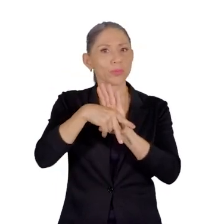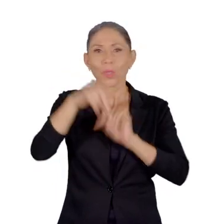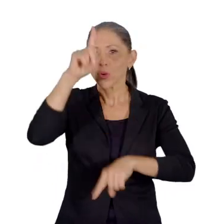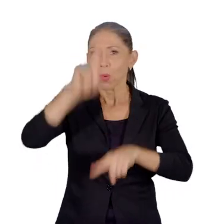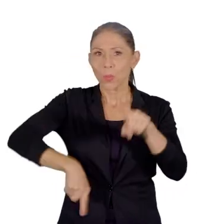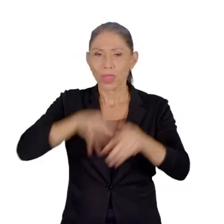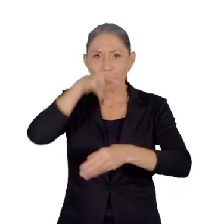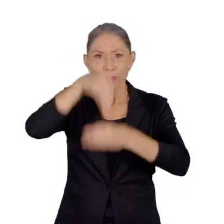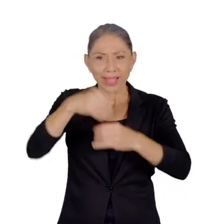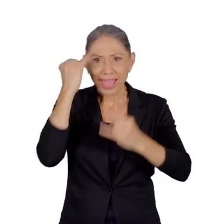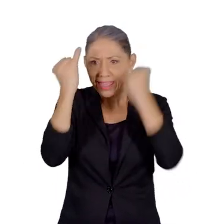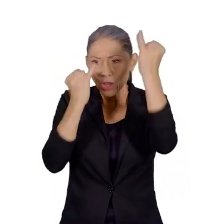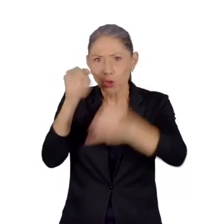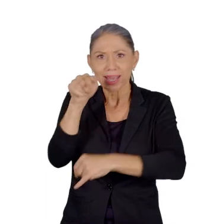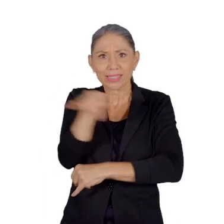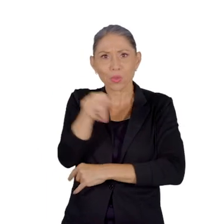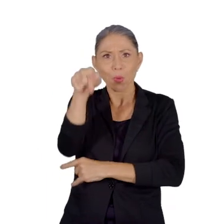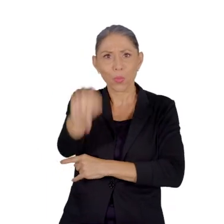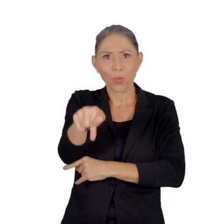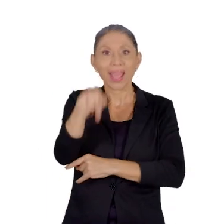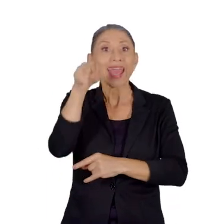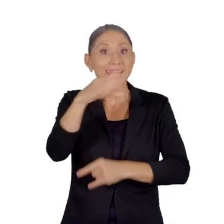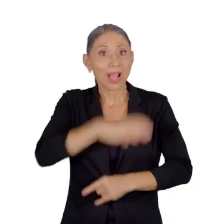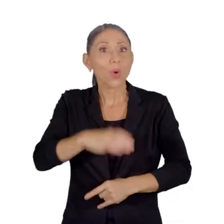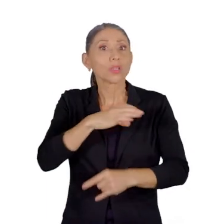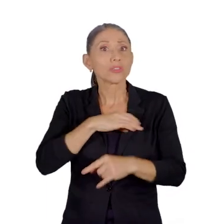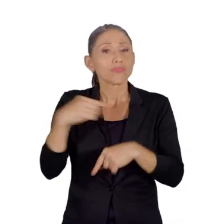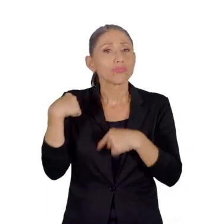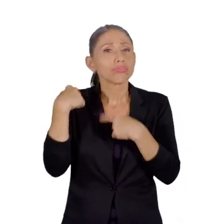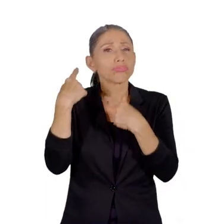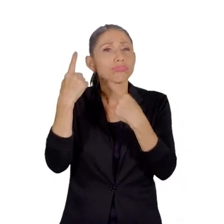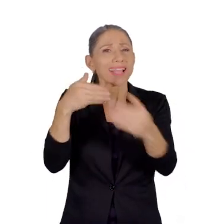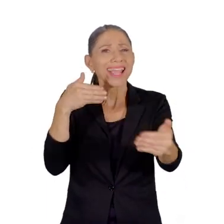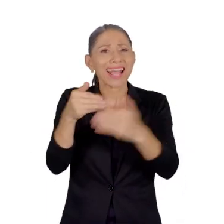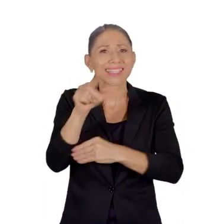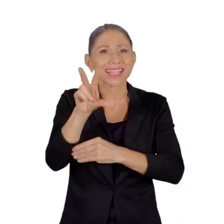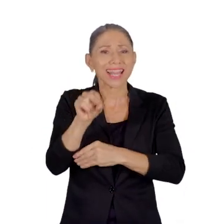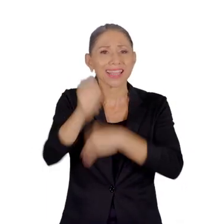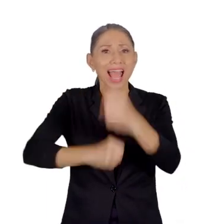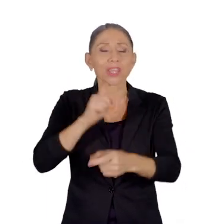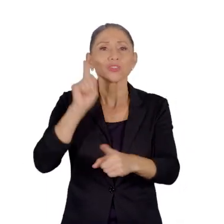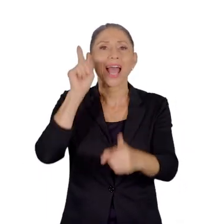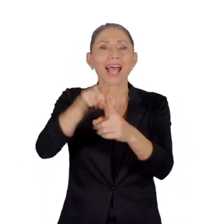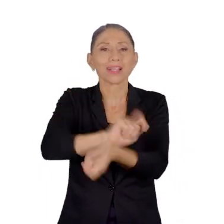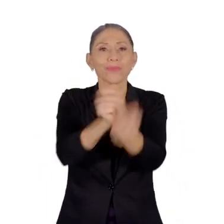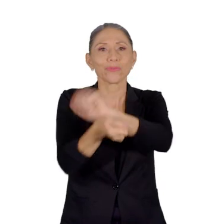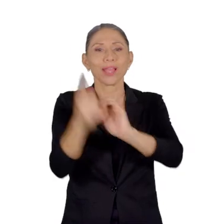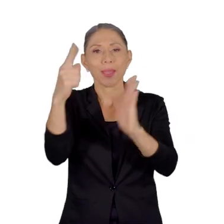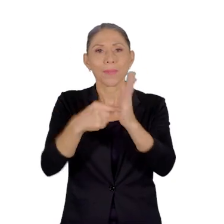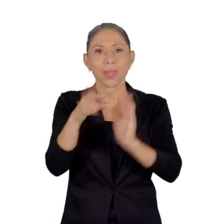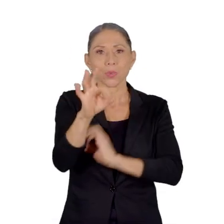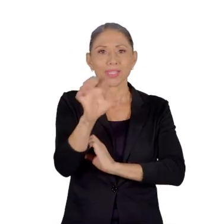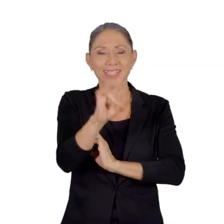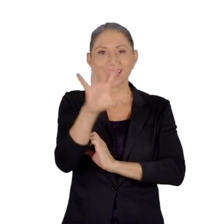ideologías de esta naturaleza, condición que padeció casi por 30 años hasta su reforma en 1975.